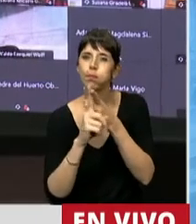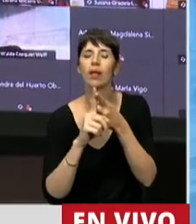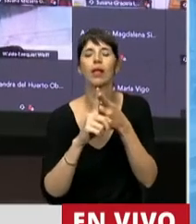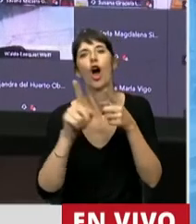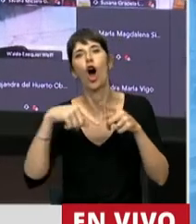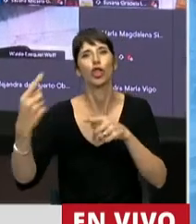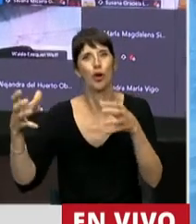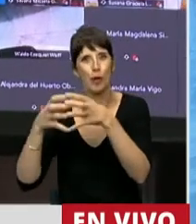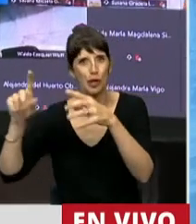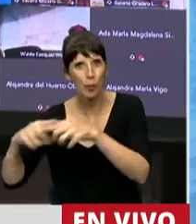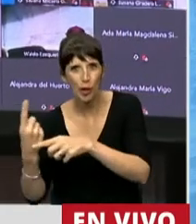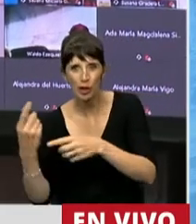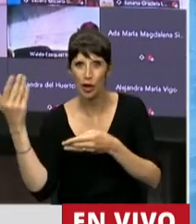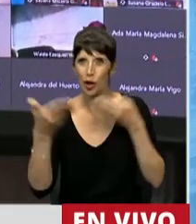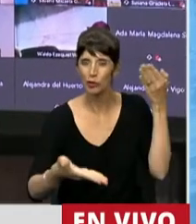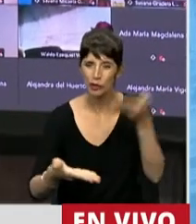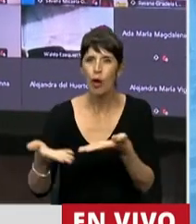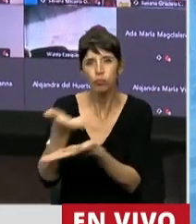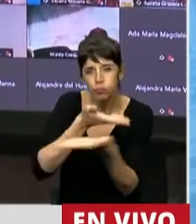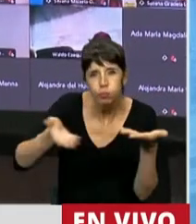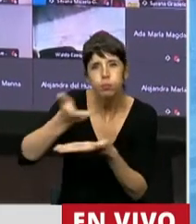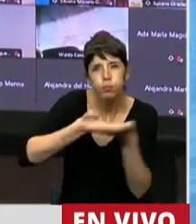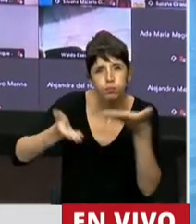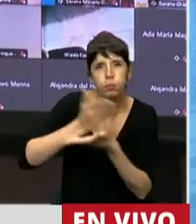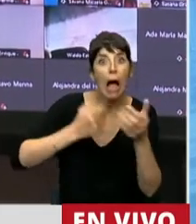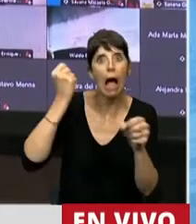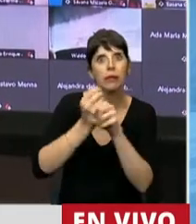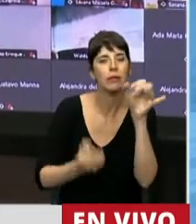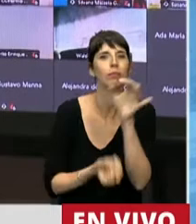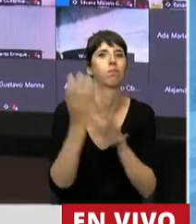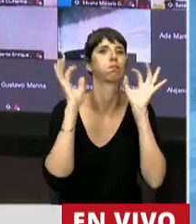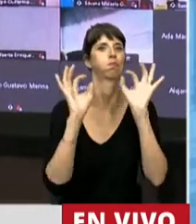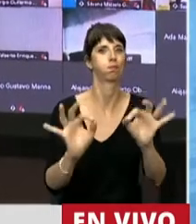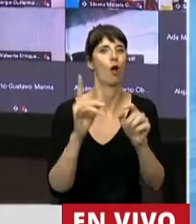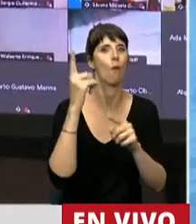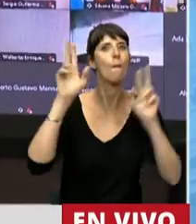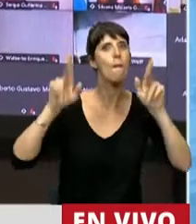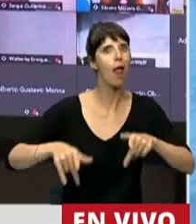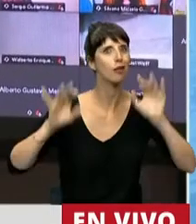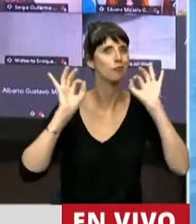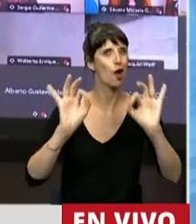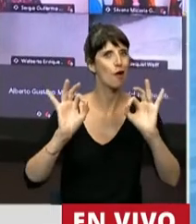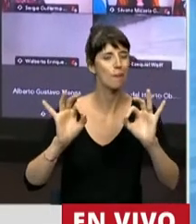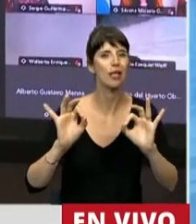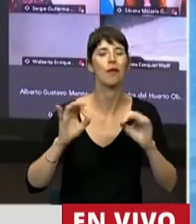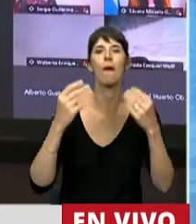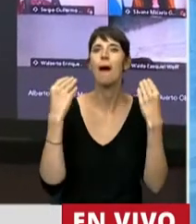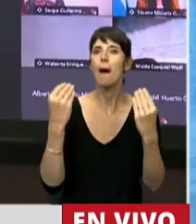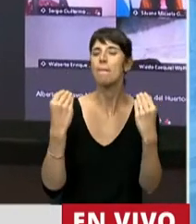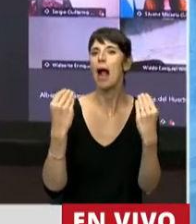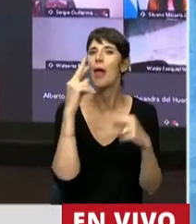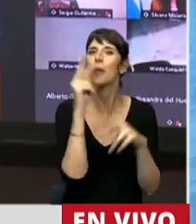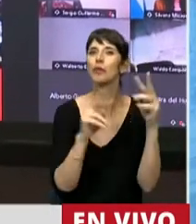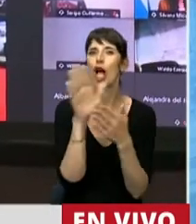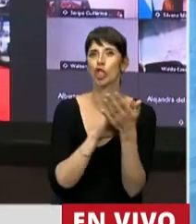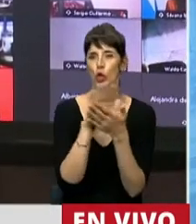parlamentarias que hoy nos permite hablar de un proyecto integral, de una estrategia integral para enfrentar